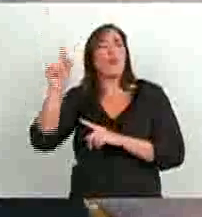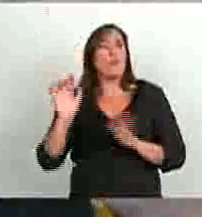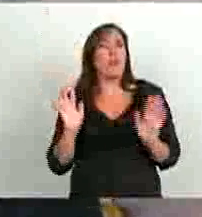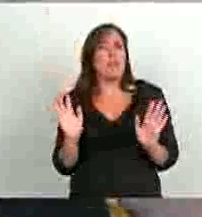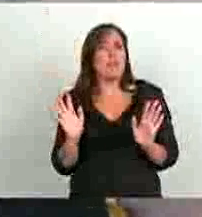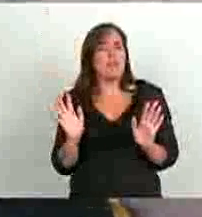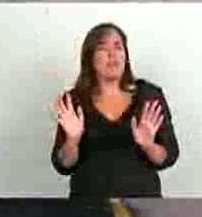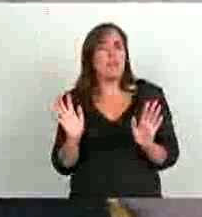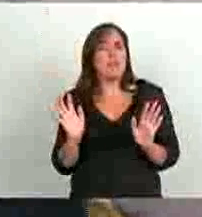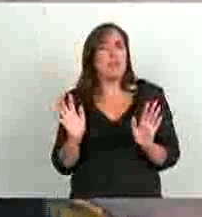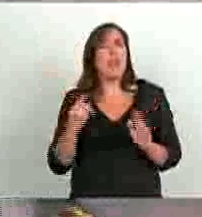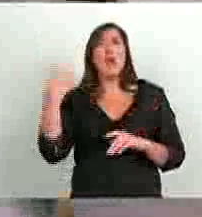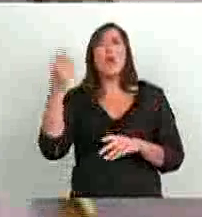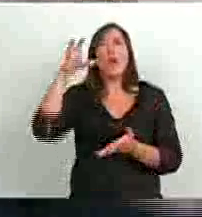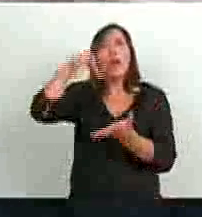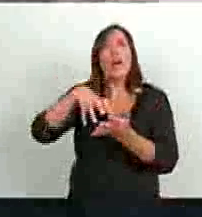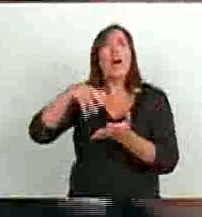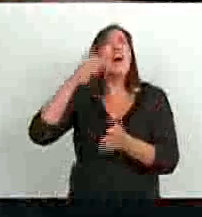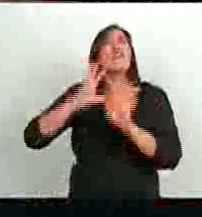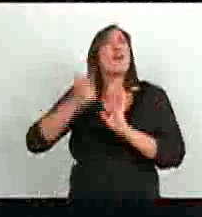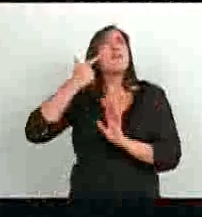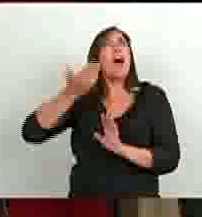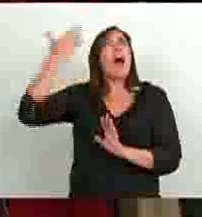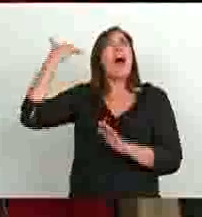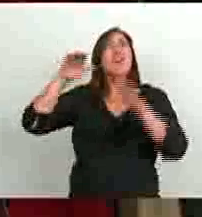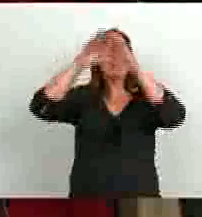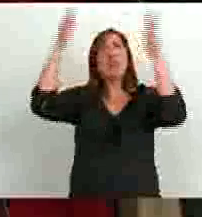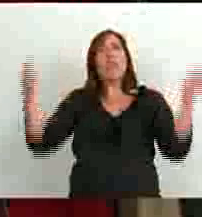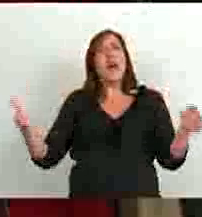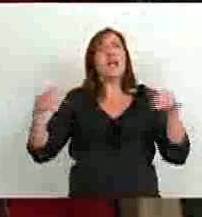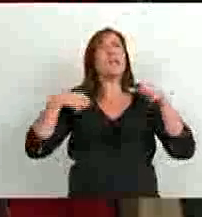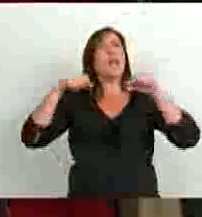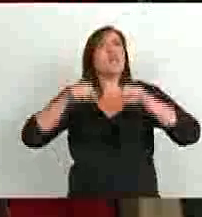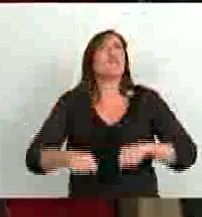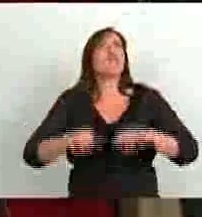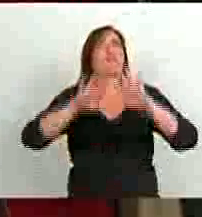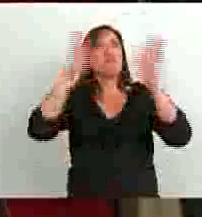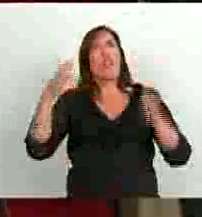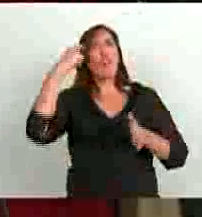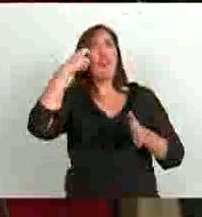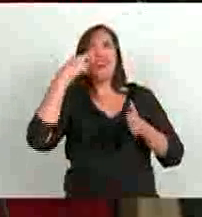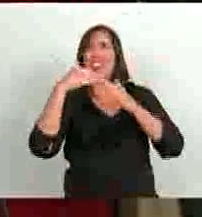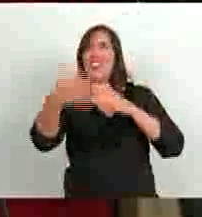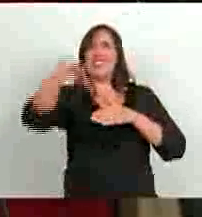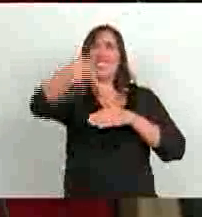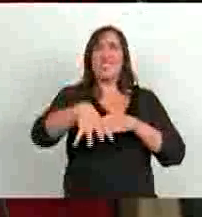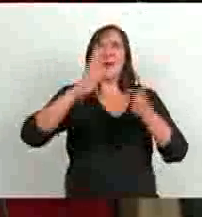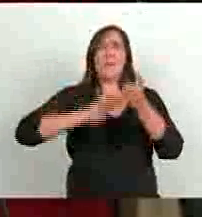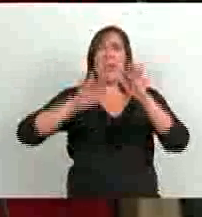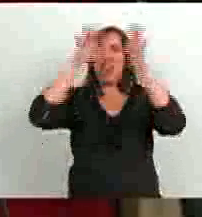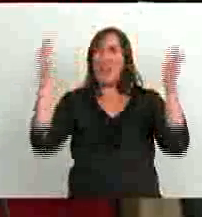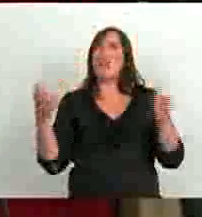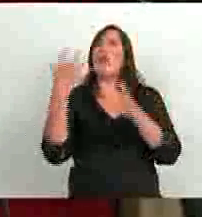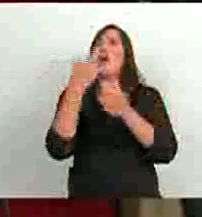lógica de la carpa blanca, porque no le daban nada a la educación, que era la lógica de la le descontaban